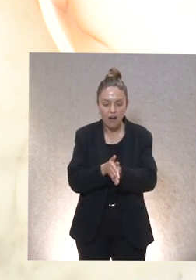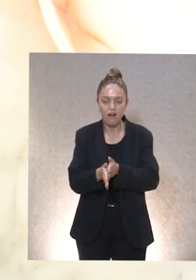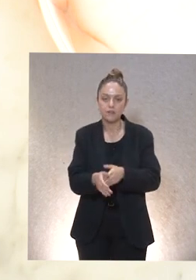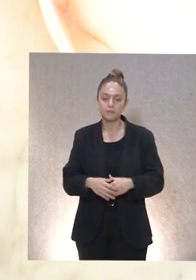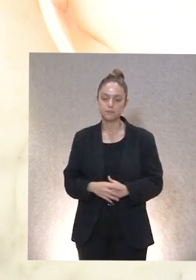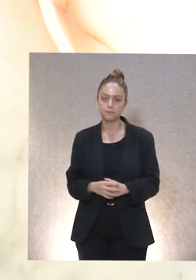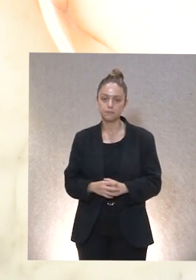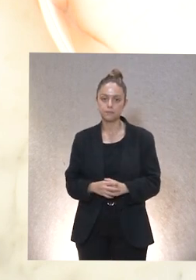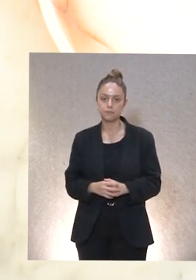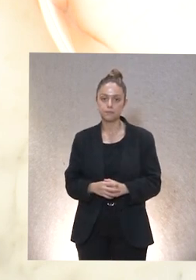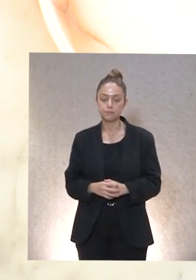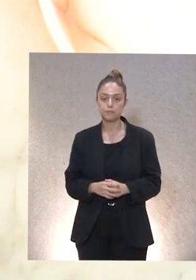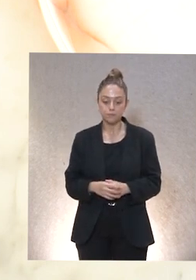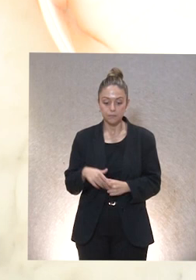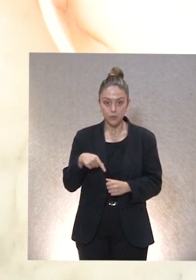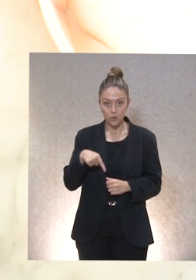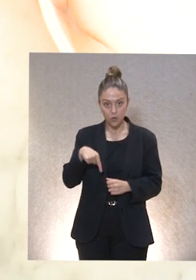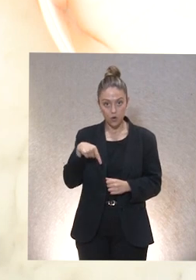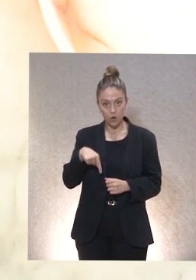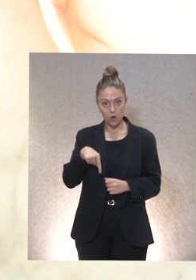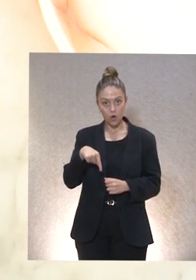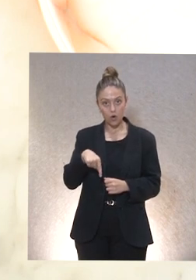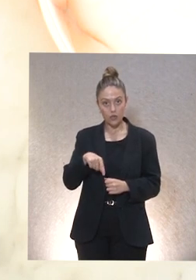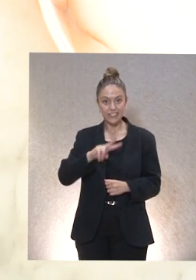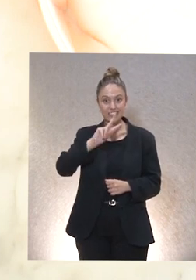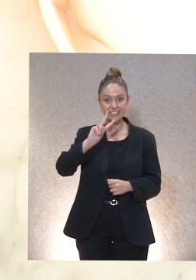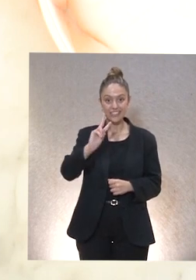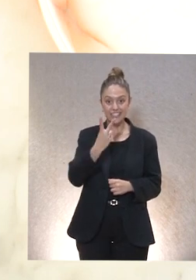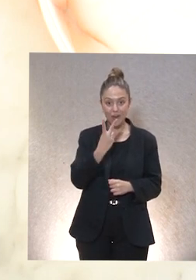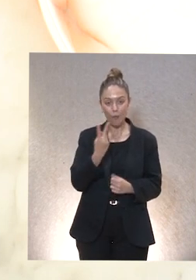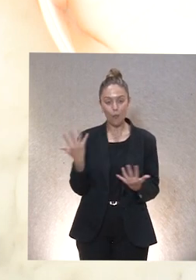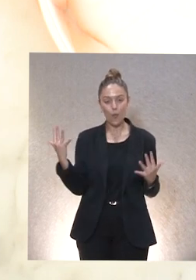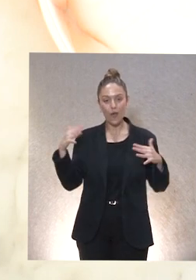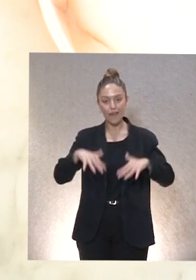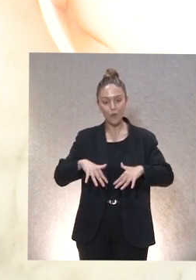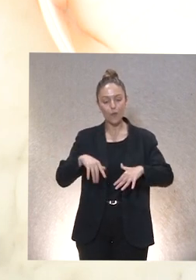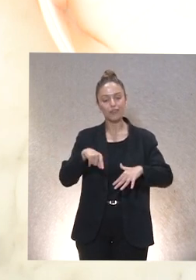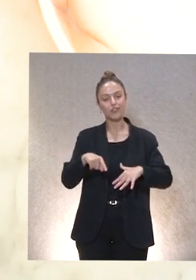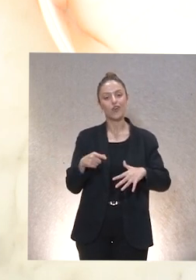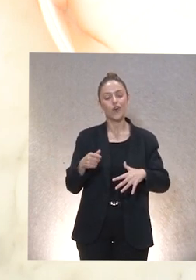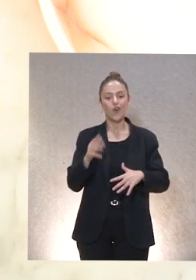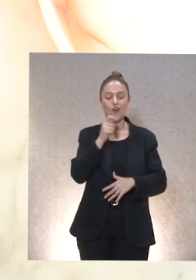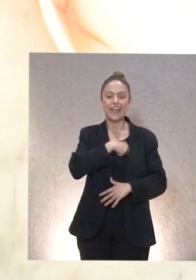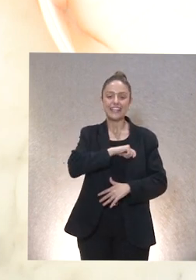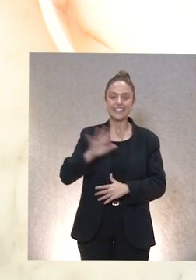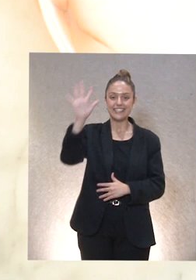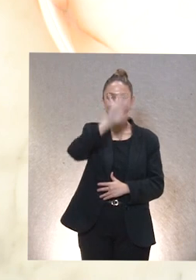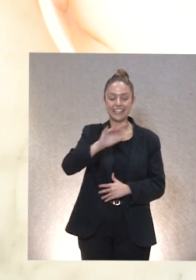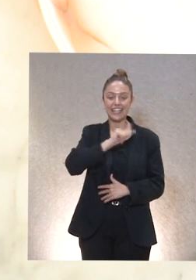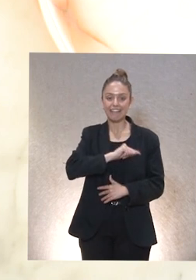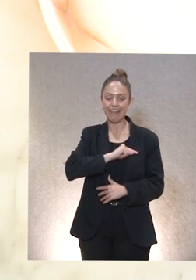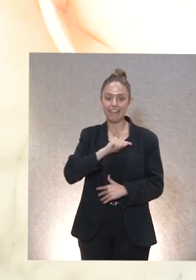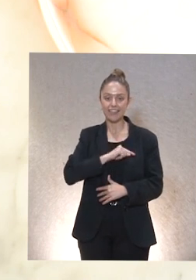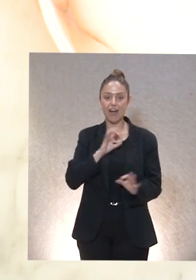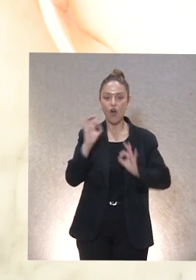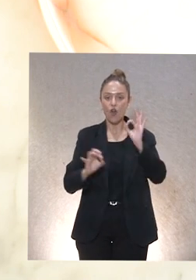hoy nos encontramos aquí en el segundo encuentro estatal de ética organizada por plena inclusión